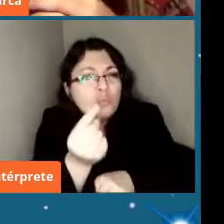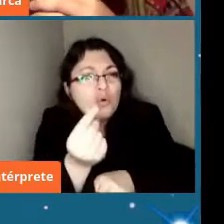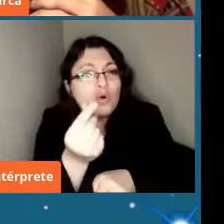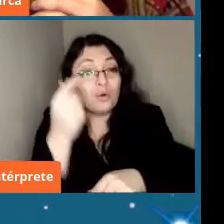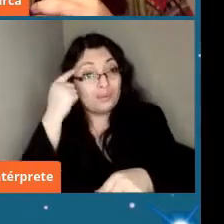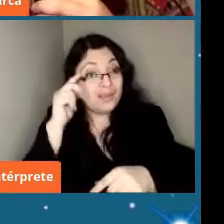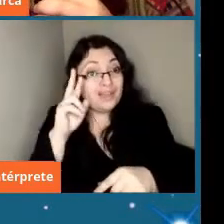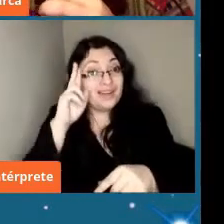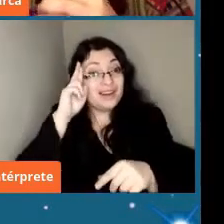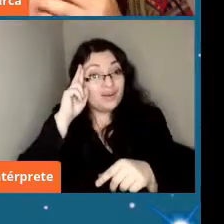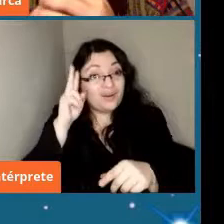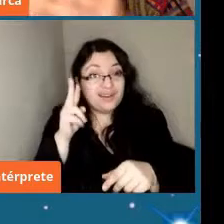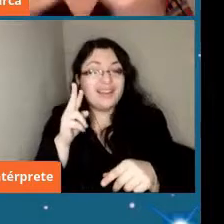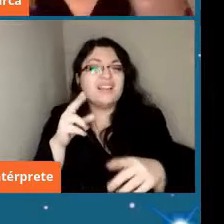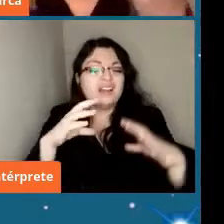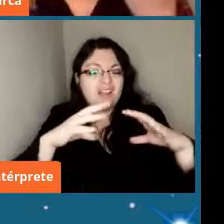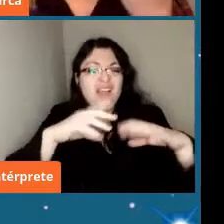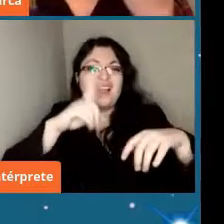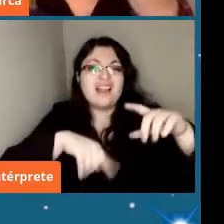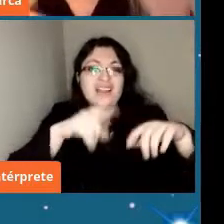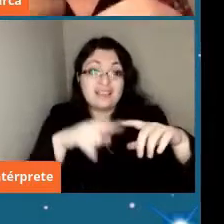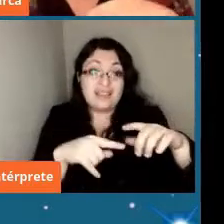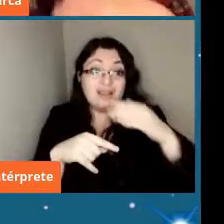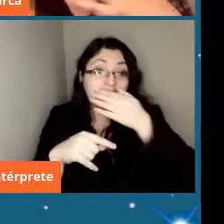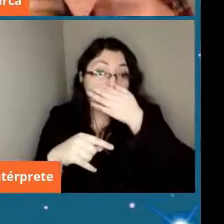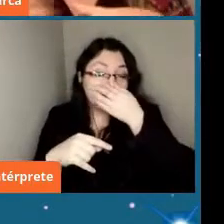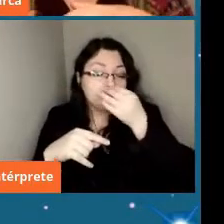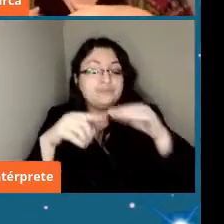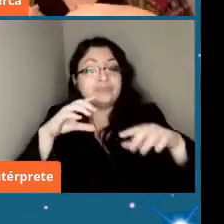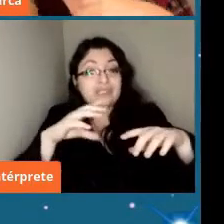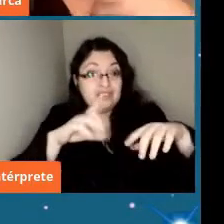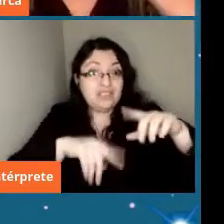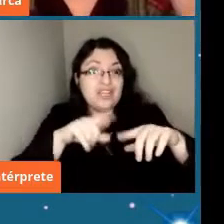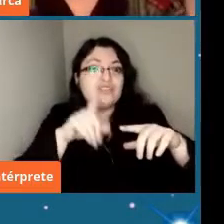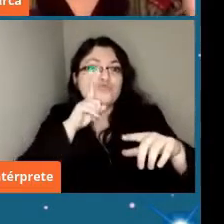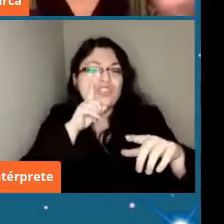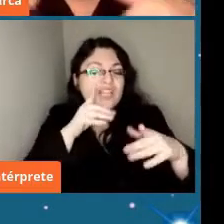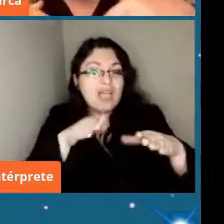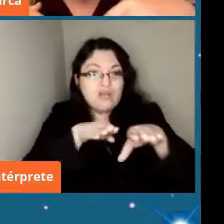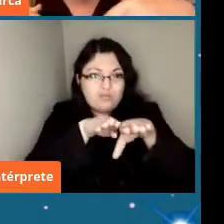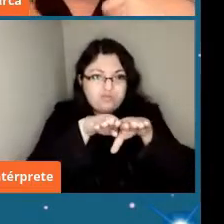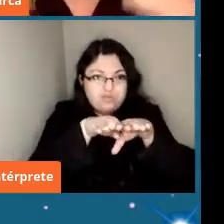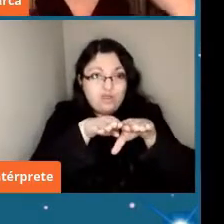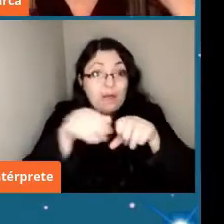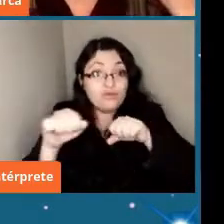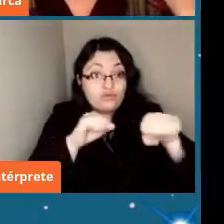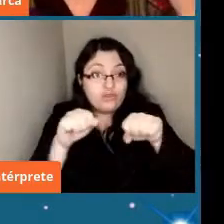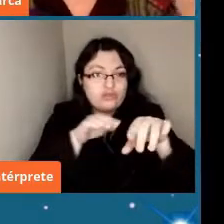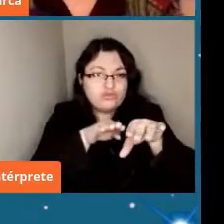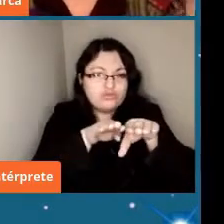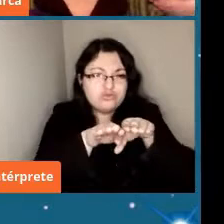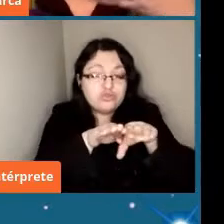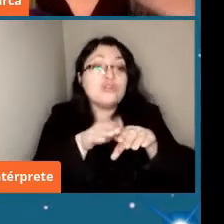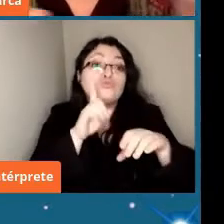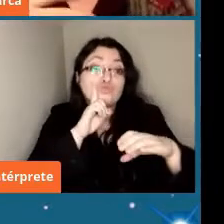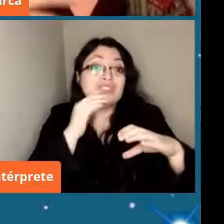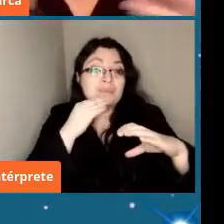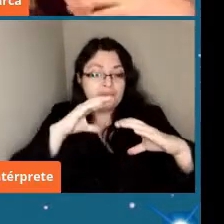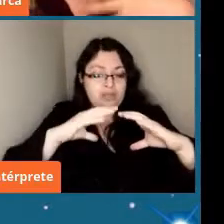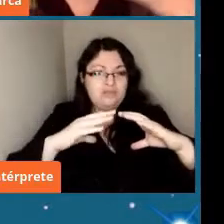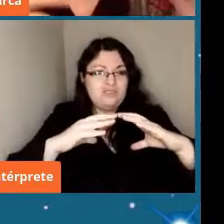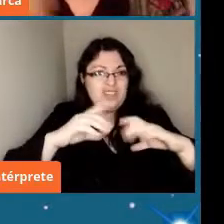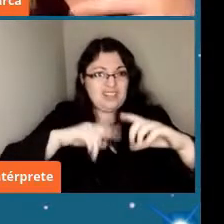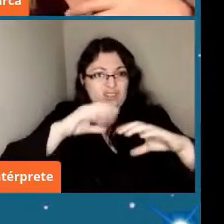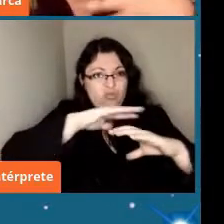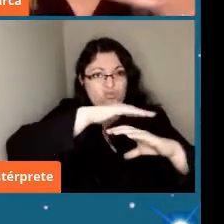recordar que la tierra es un planeta muy activo tiene tectónica de placa tiene además una atmósfera potente tiene un